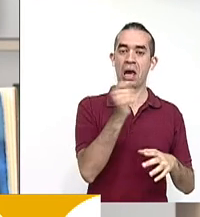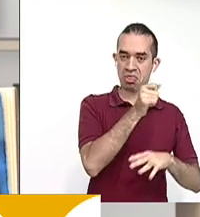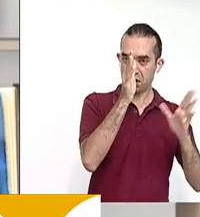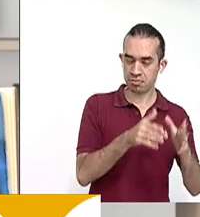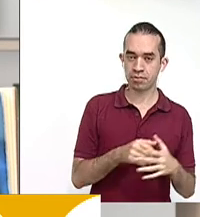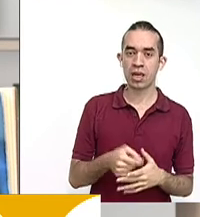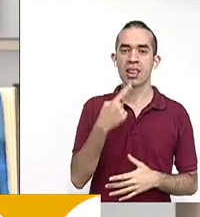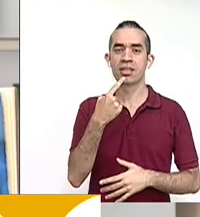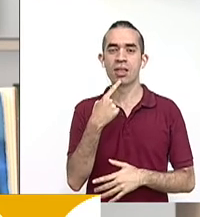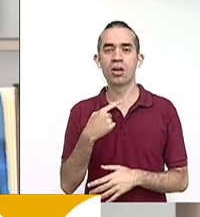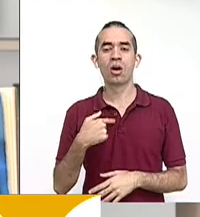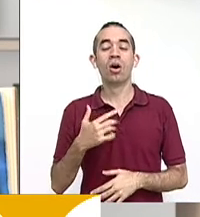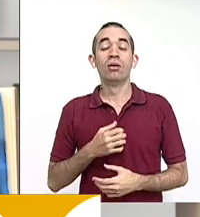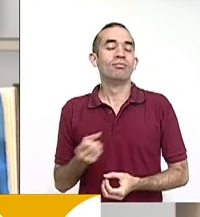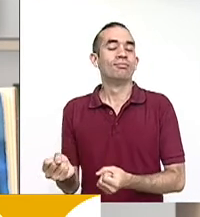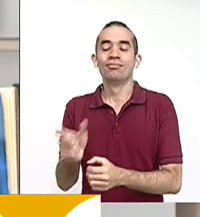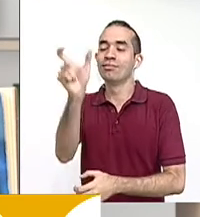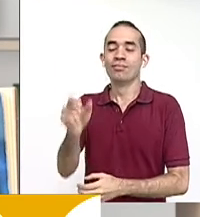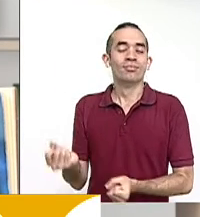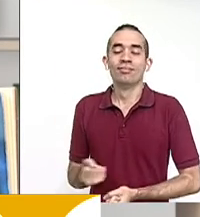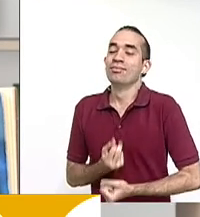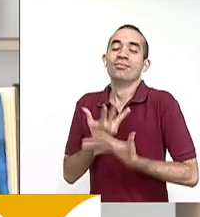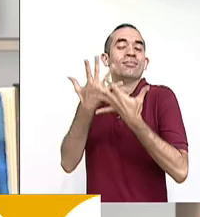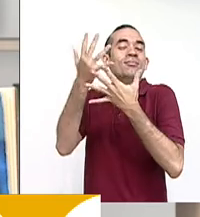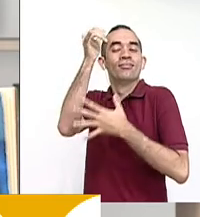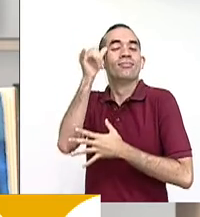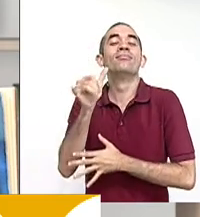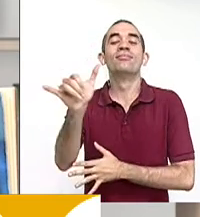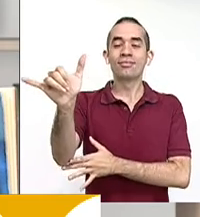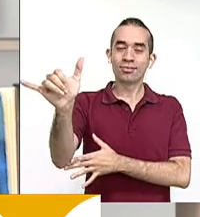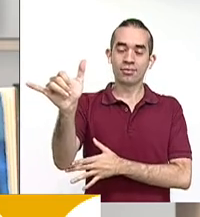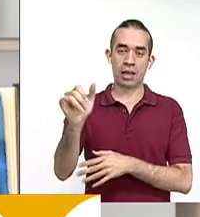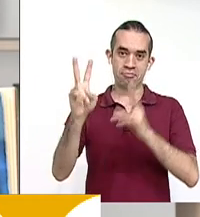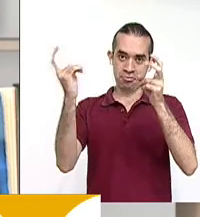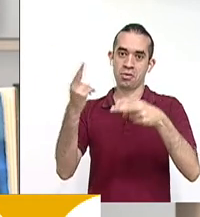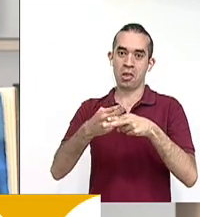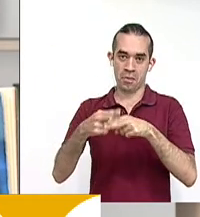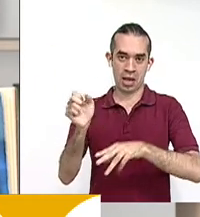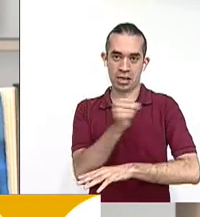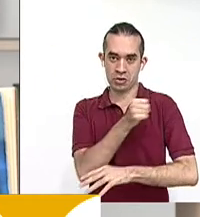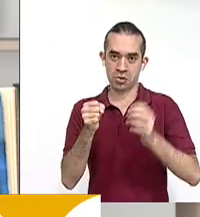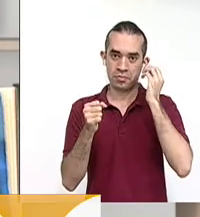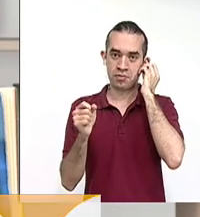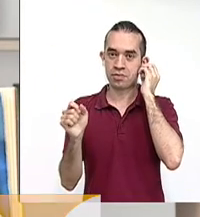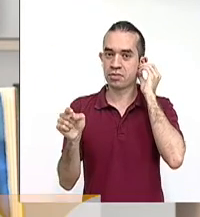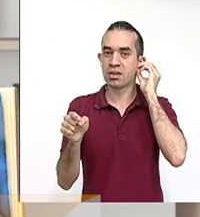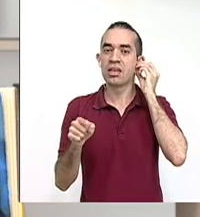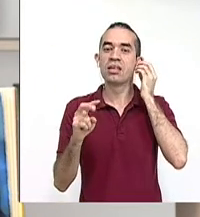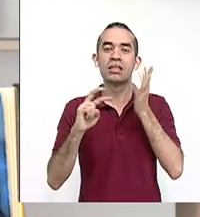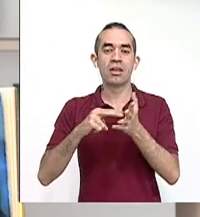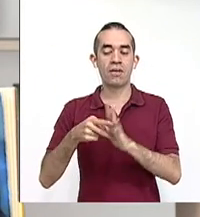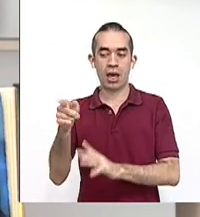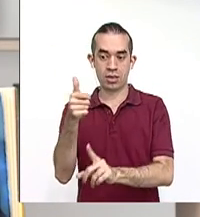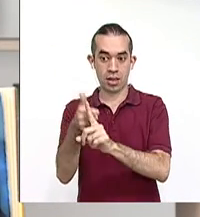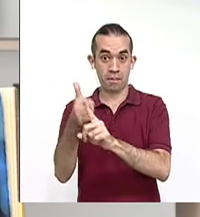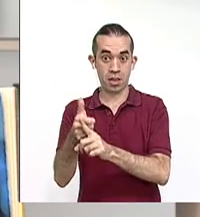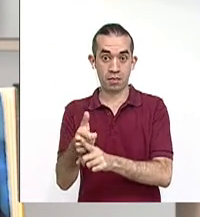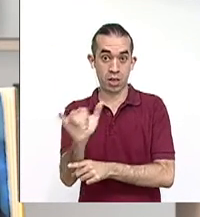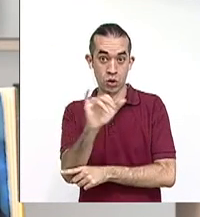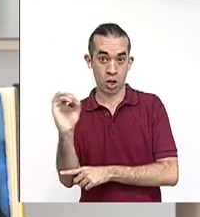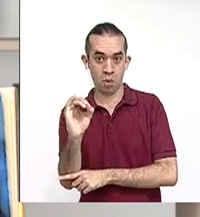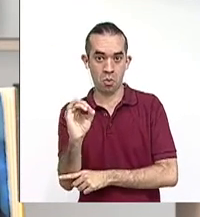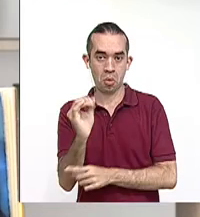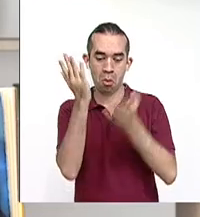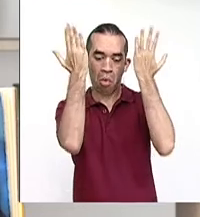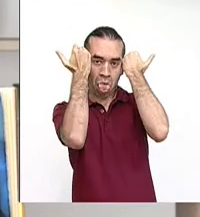impertérita, quiere decir alguien que no se deja intimidar, atemorizar tan fácilmente. Quiero que veamos